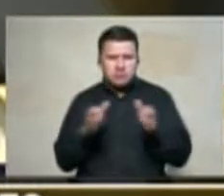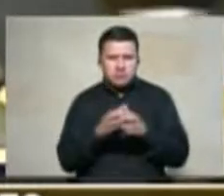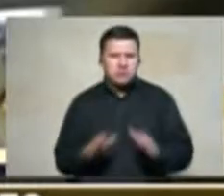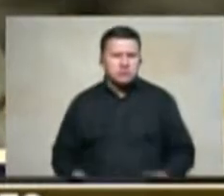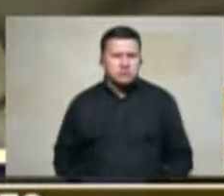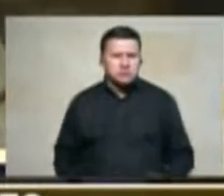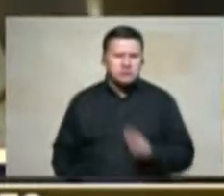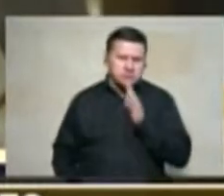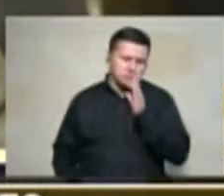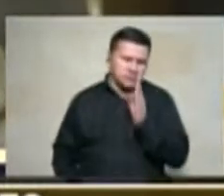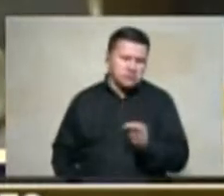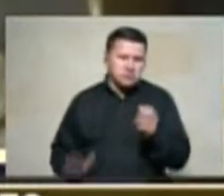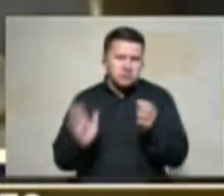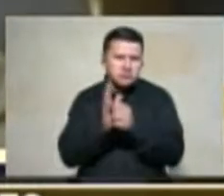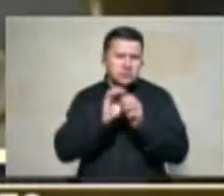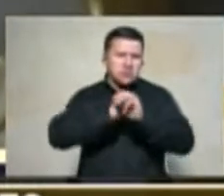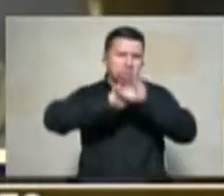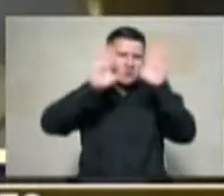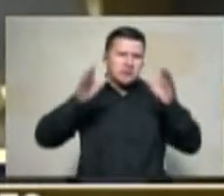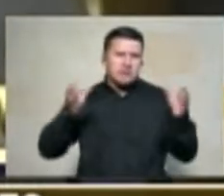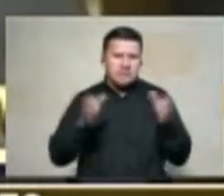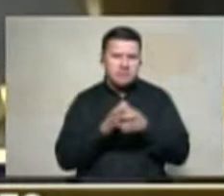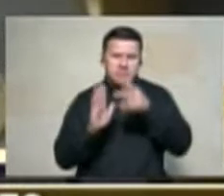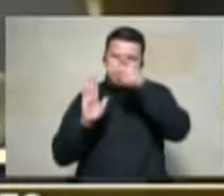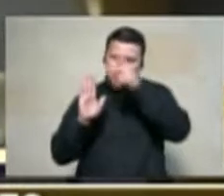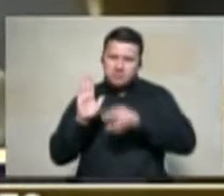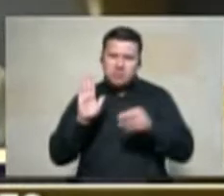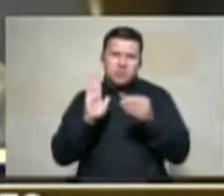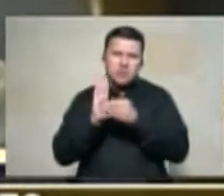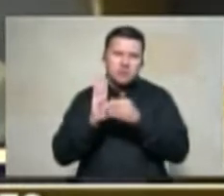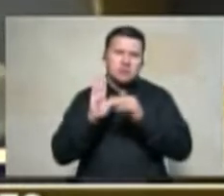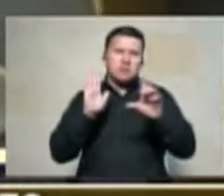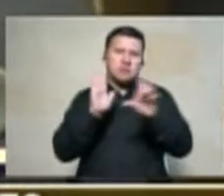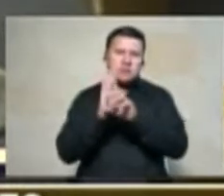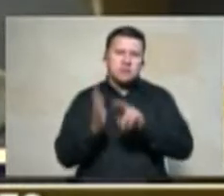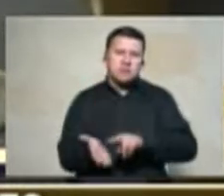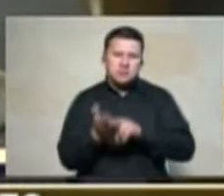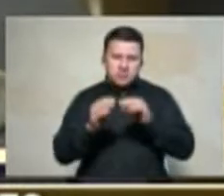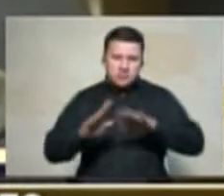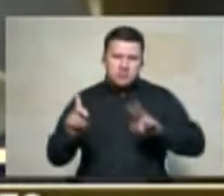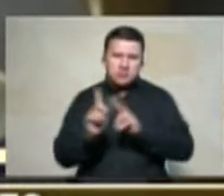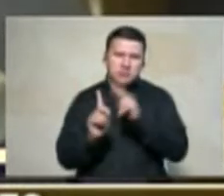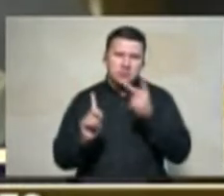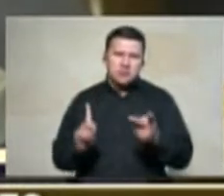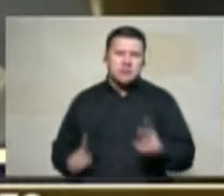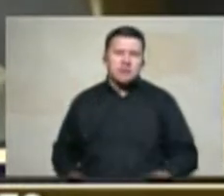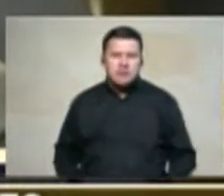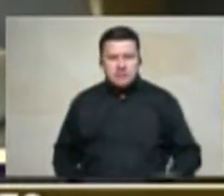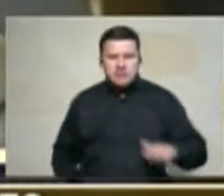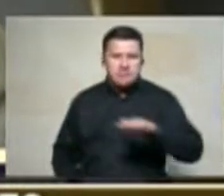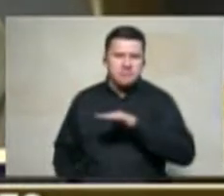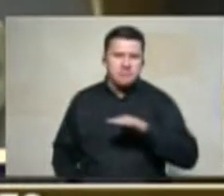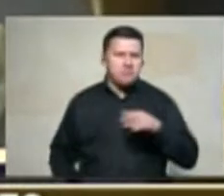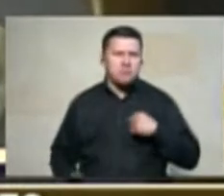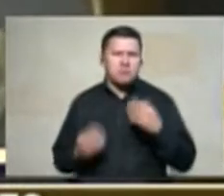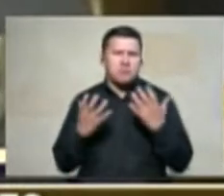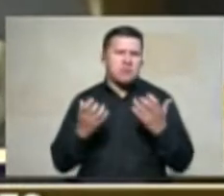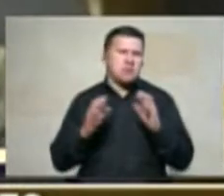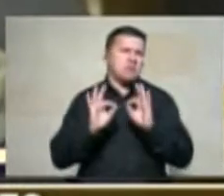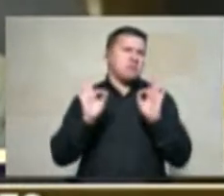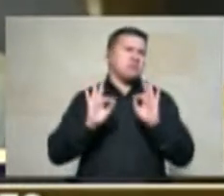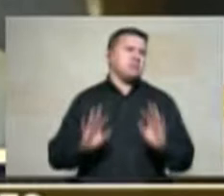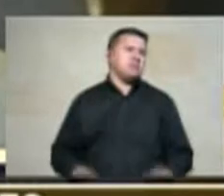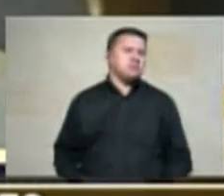una reforma a la ley de restitución de víctimas no quiere decir de ninguna manera como lo afirma